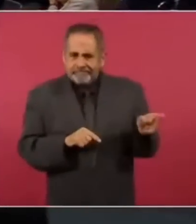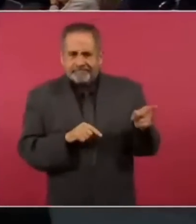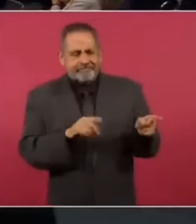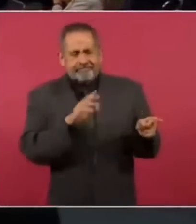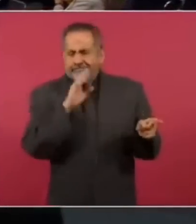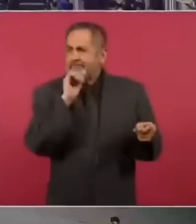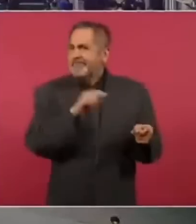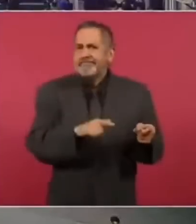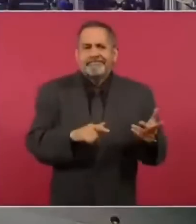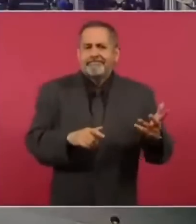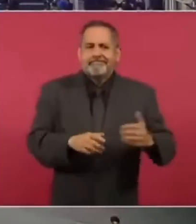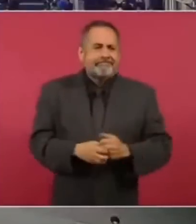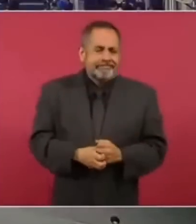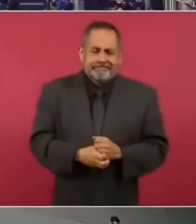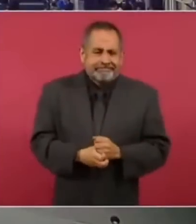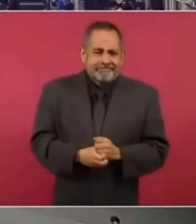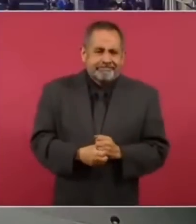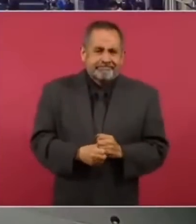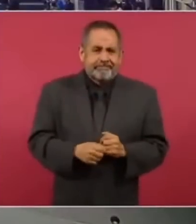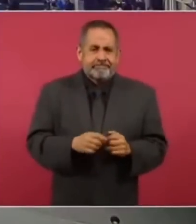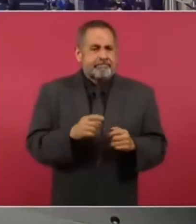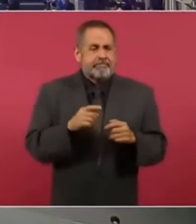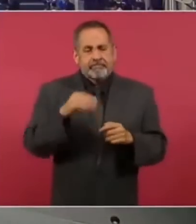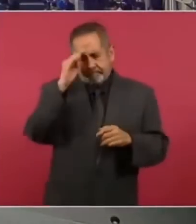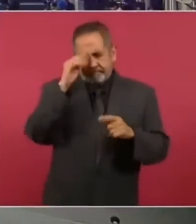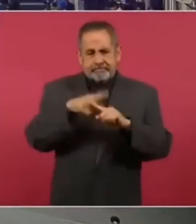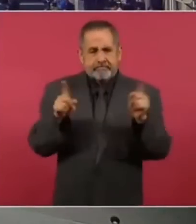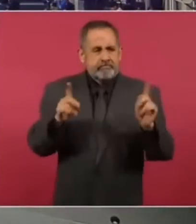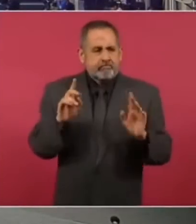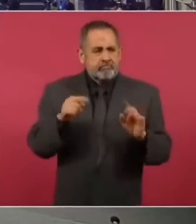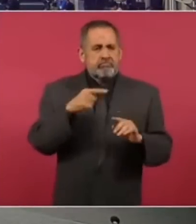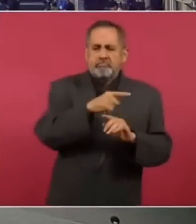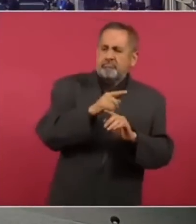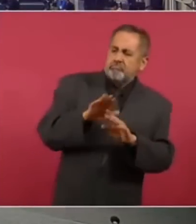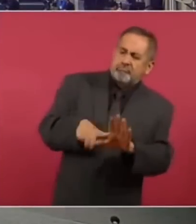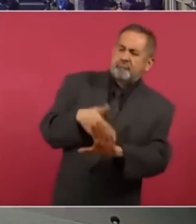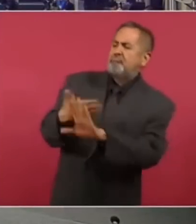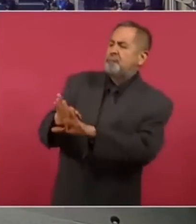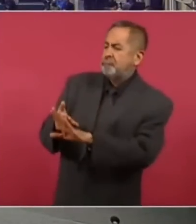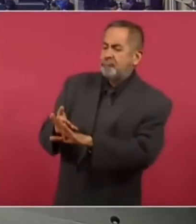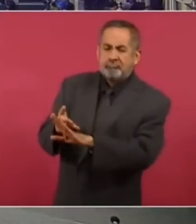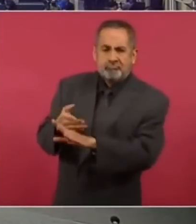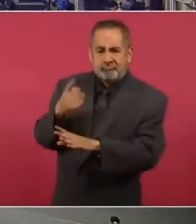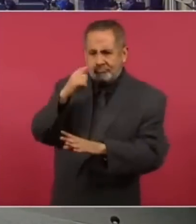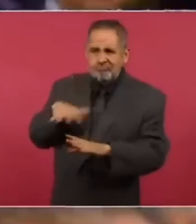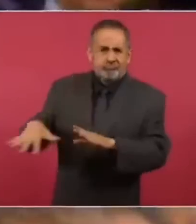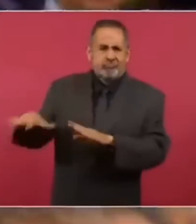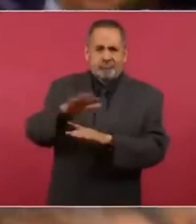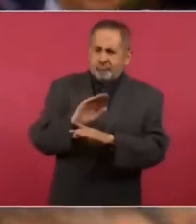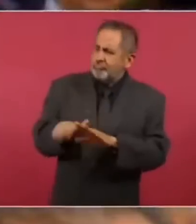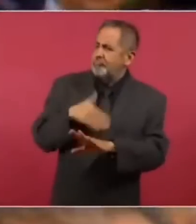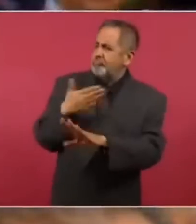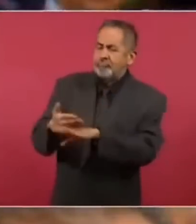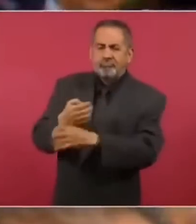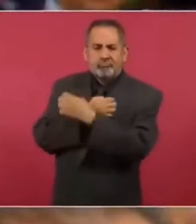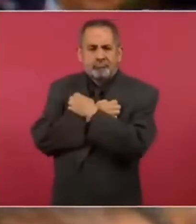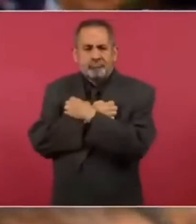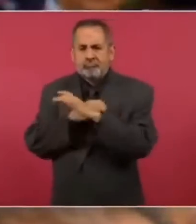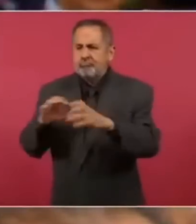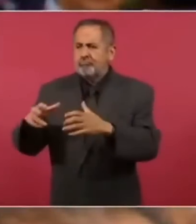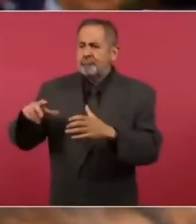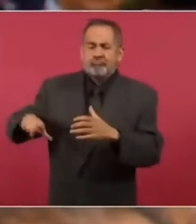no solamente de diferencia, sino de agresión hacia lo público, hacia la educación pública,